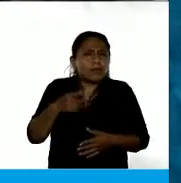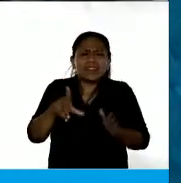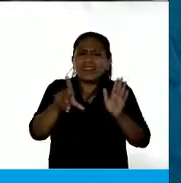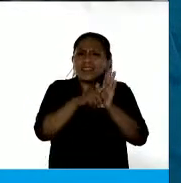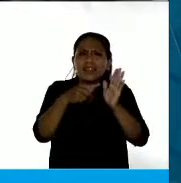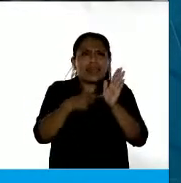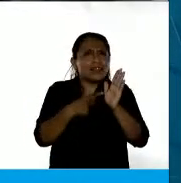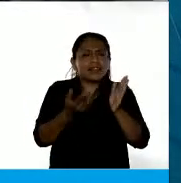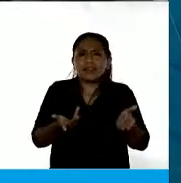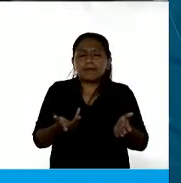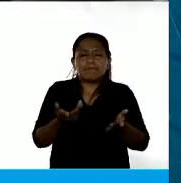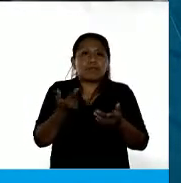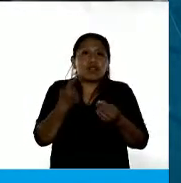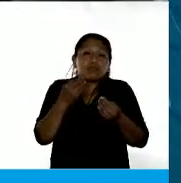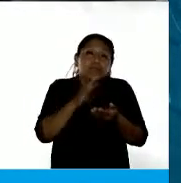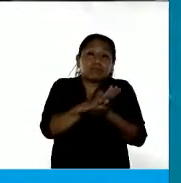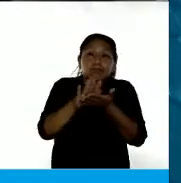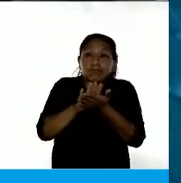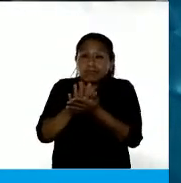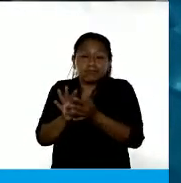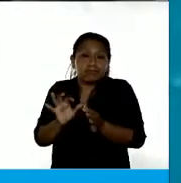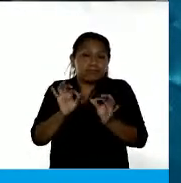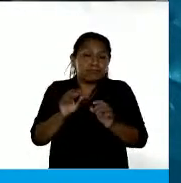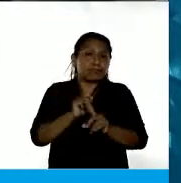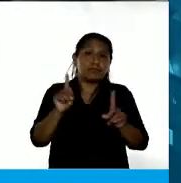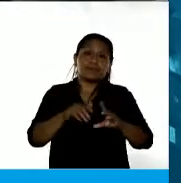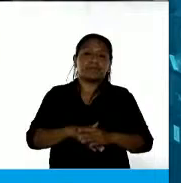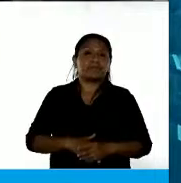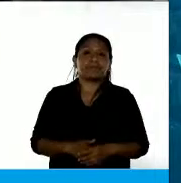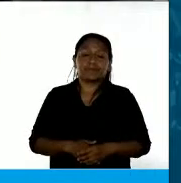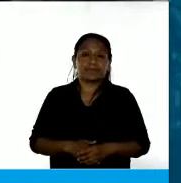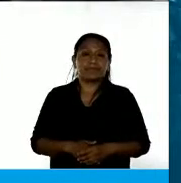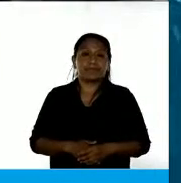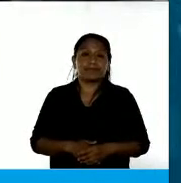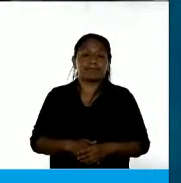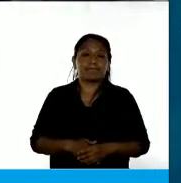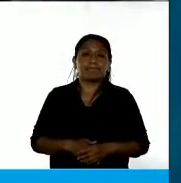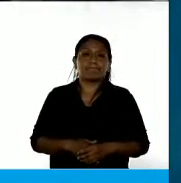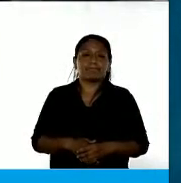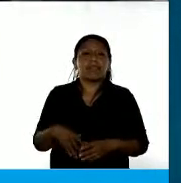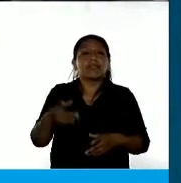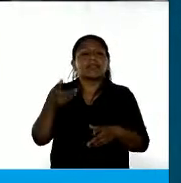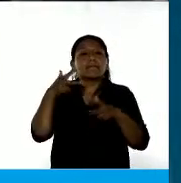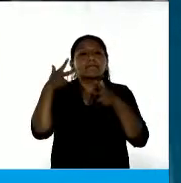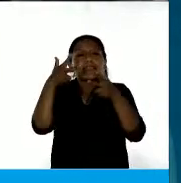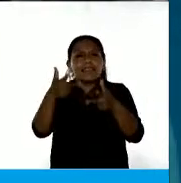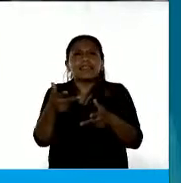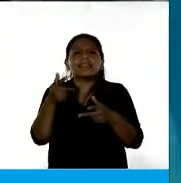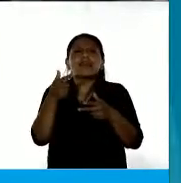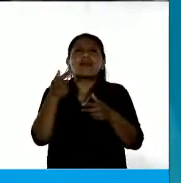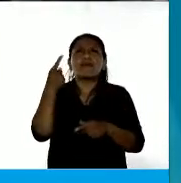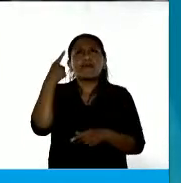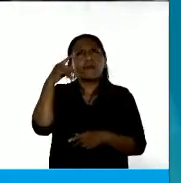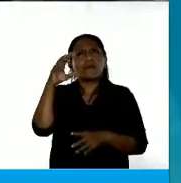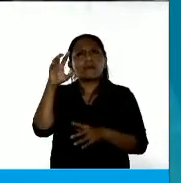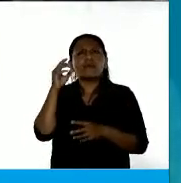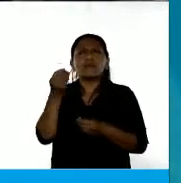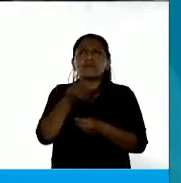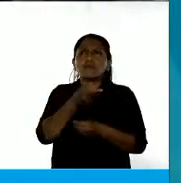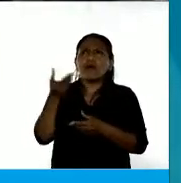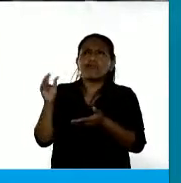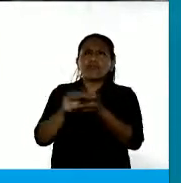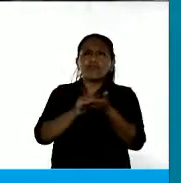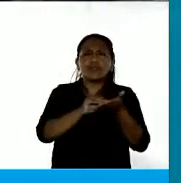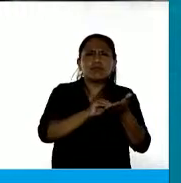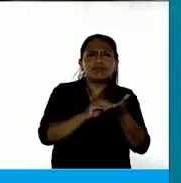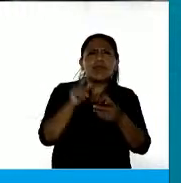pero no es la solución. Y me acordaba, mientras mencionaba la ley Micaela, digo, ¿cuántos diputados en